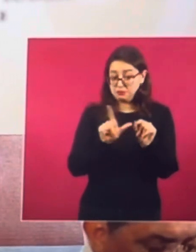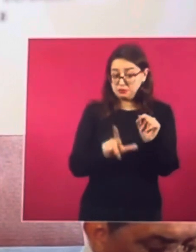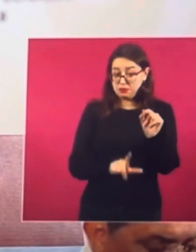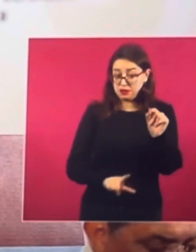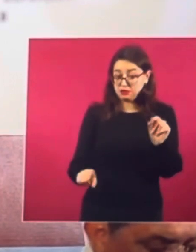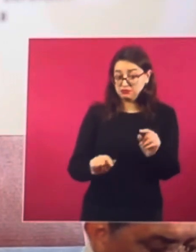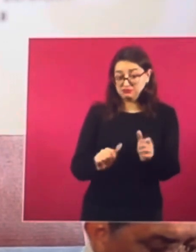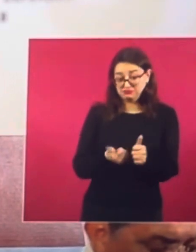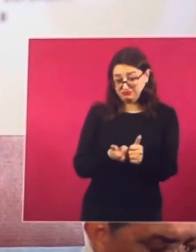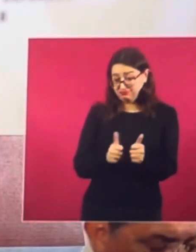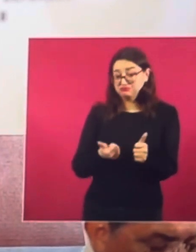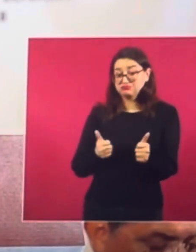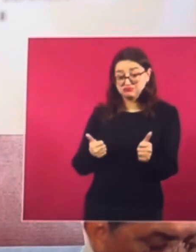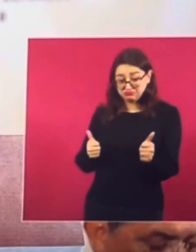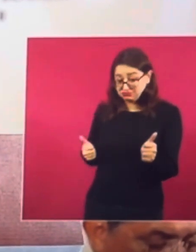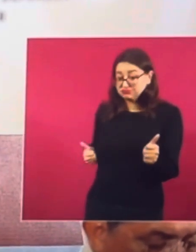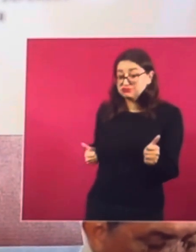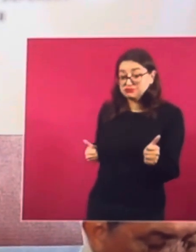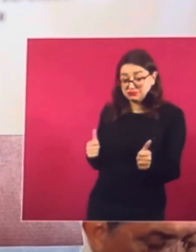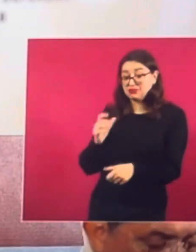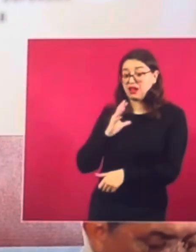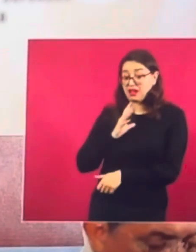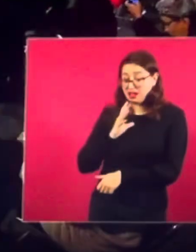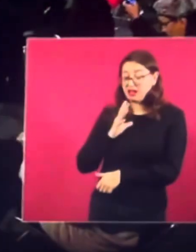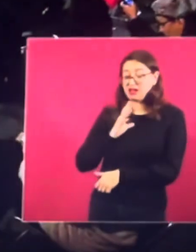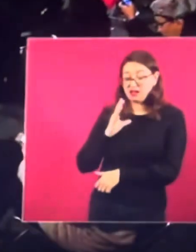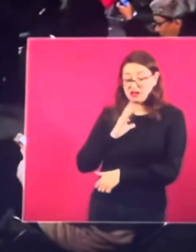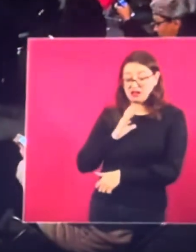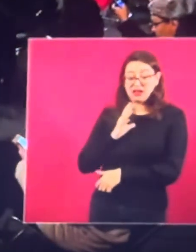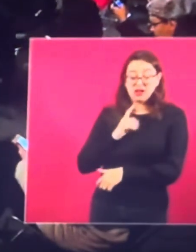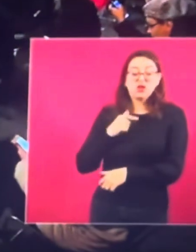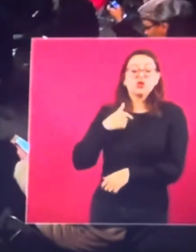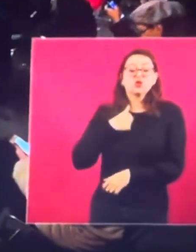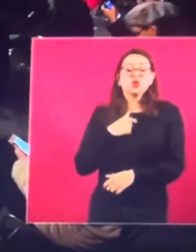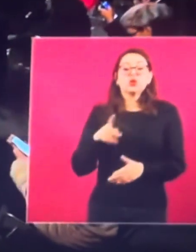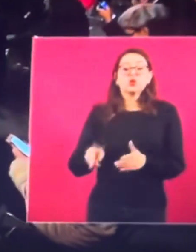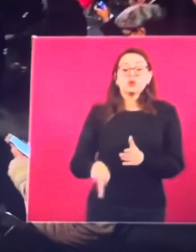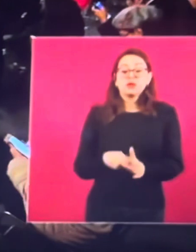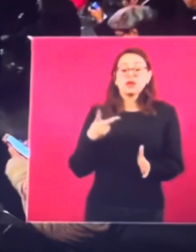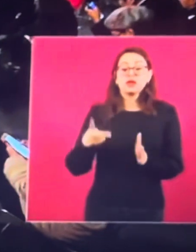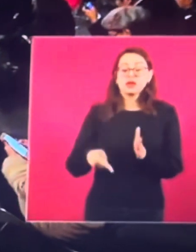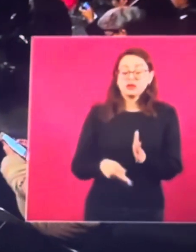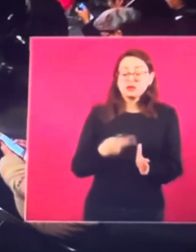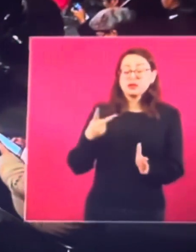ya lo hemos dicho, no hay veces,